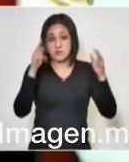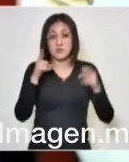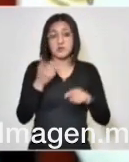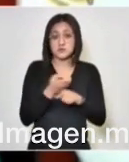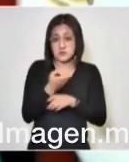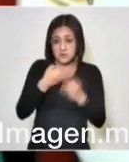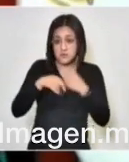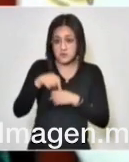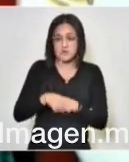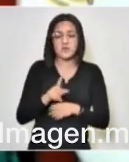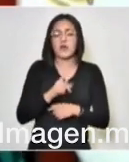Solamente algunas crisis nerviosas.